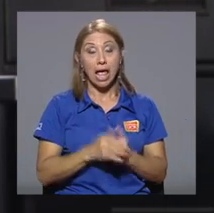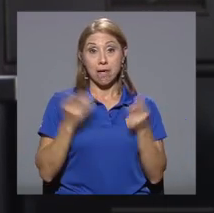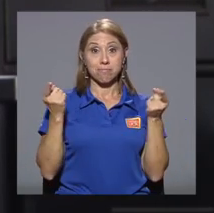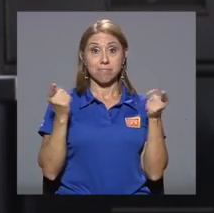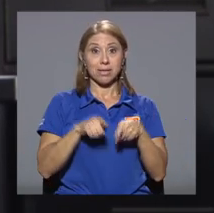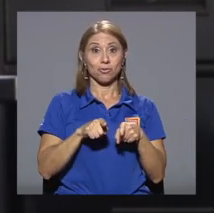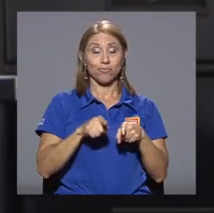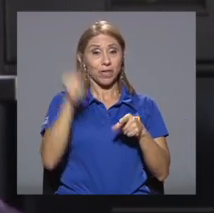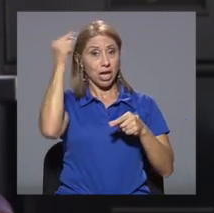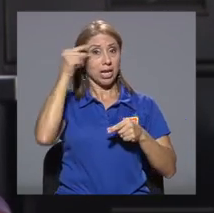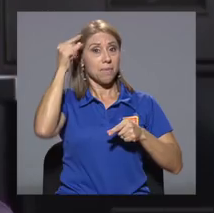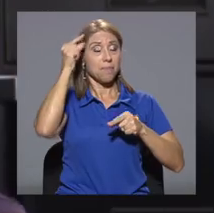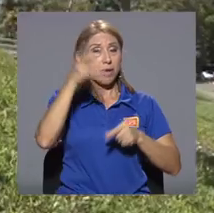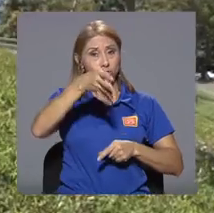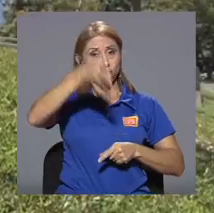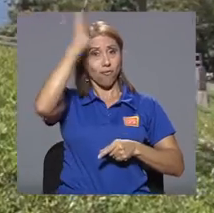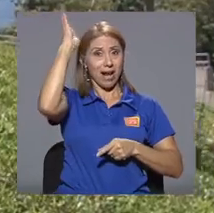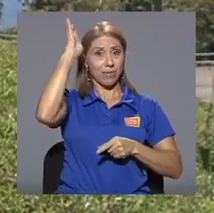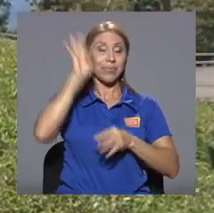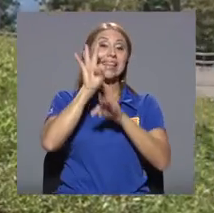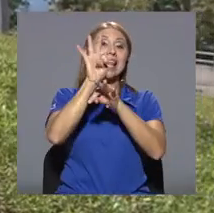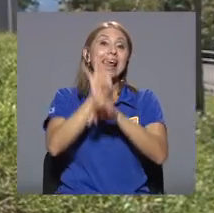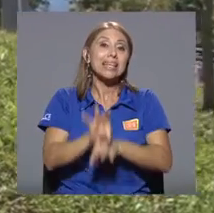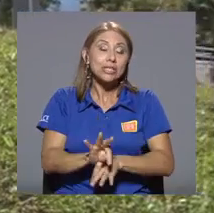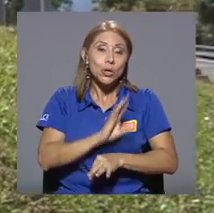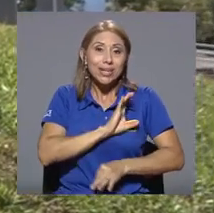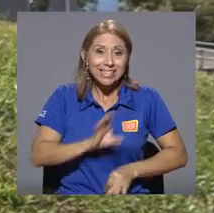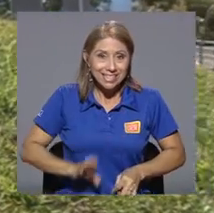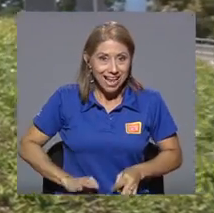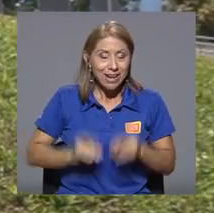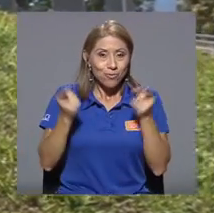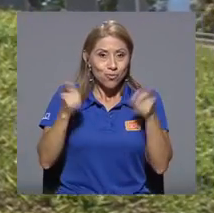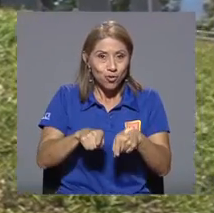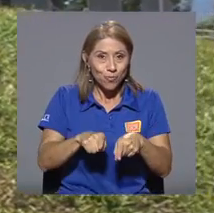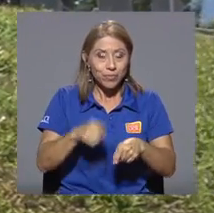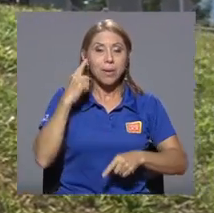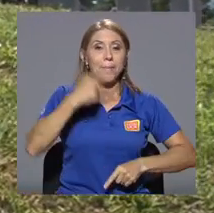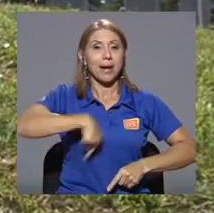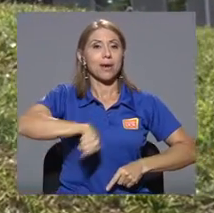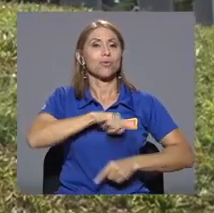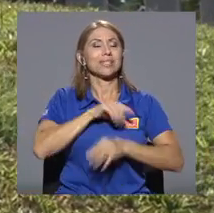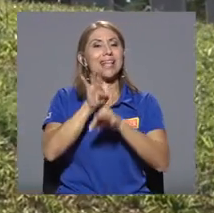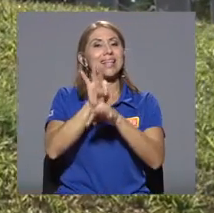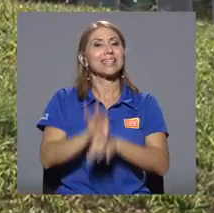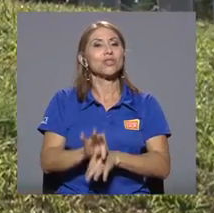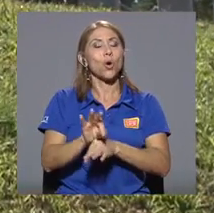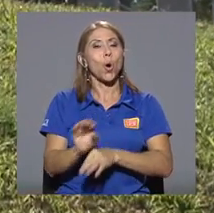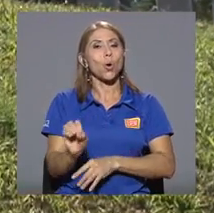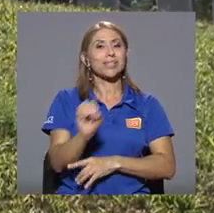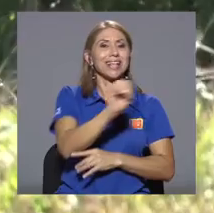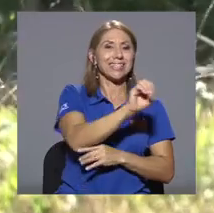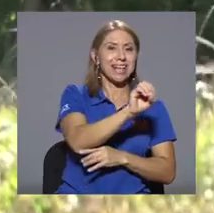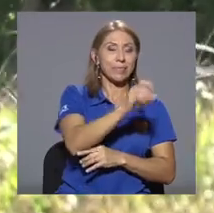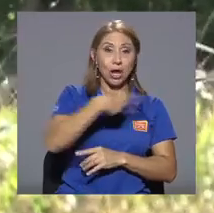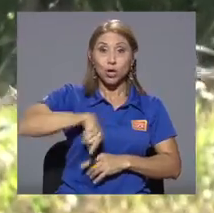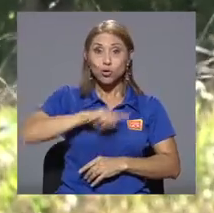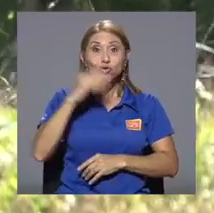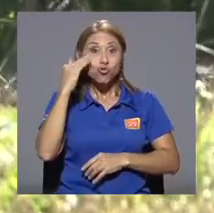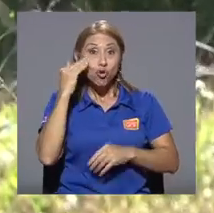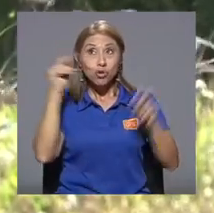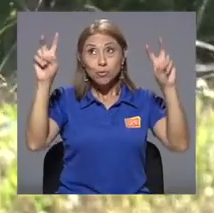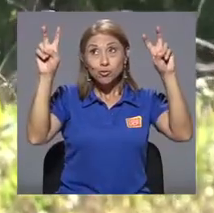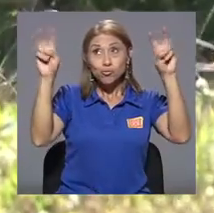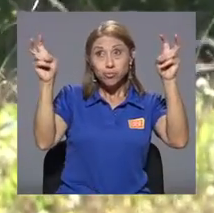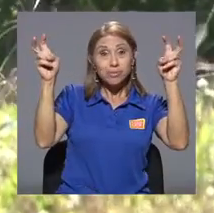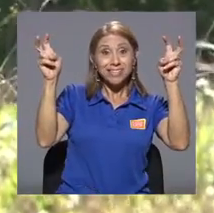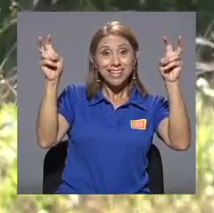romano ocurrió el nacimiento de Jesús, según la tradición cristiana. Para nuestra tradición occidental, el que le conocemos entre comillas como la estrella del